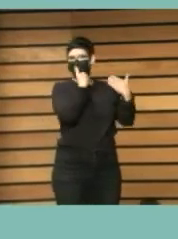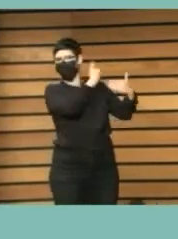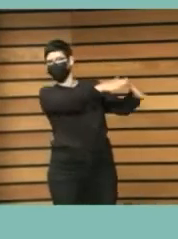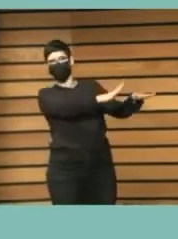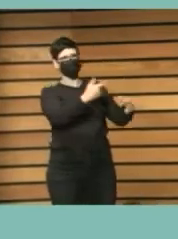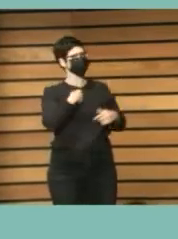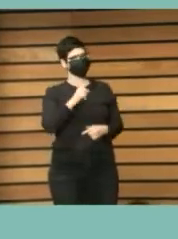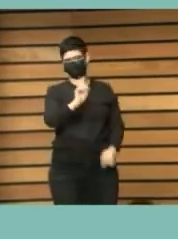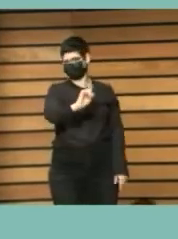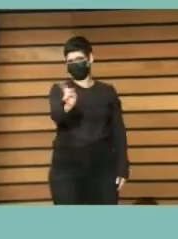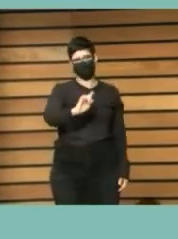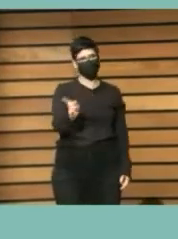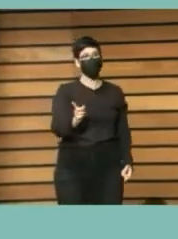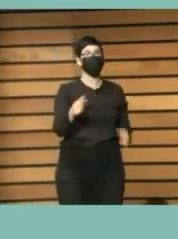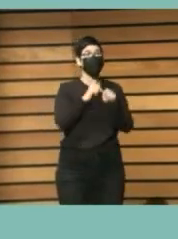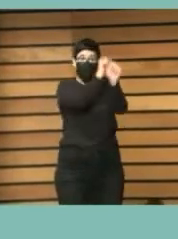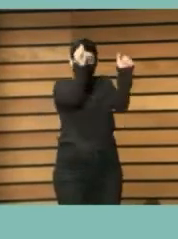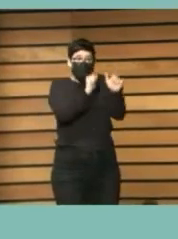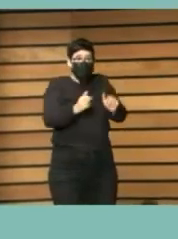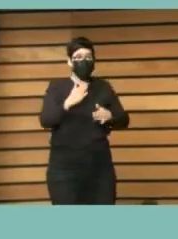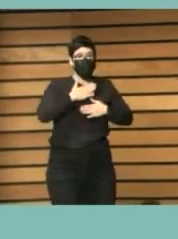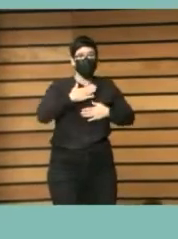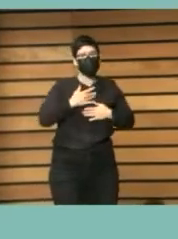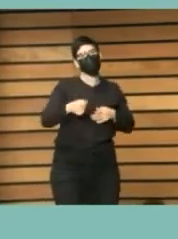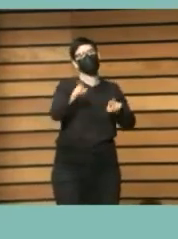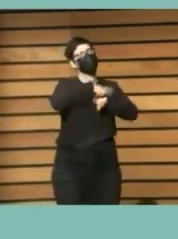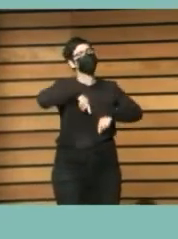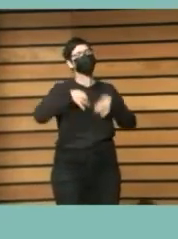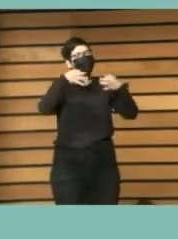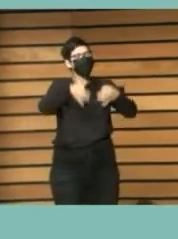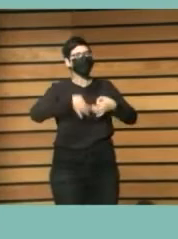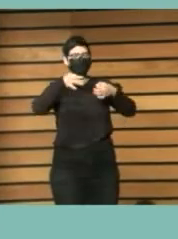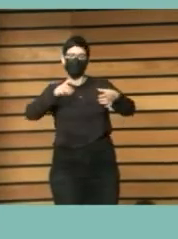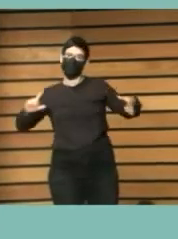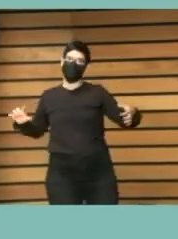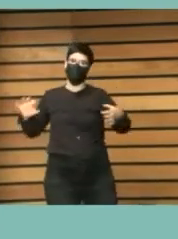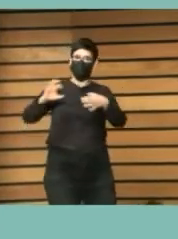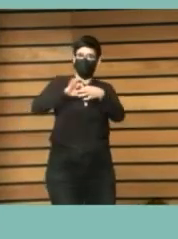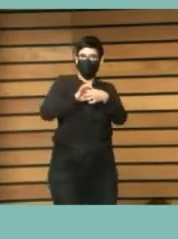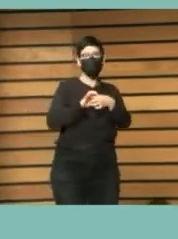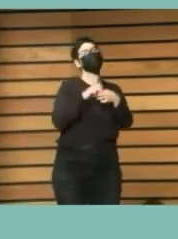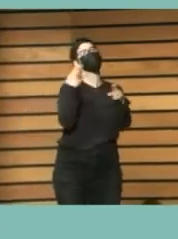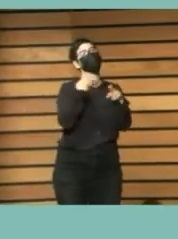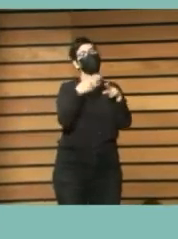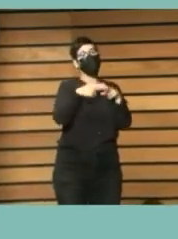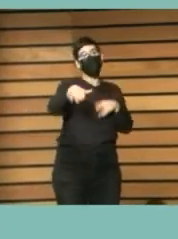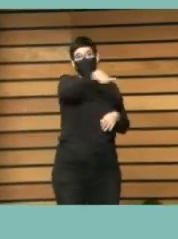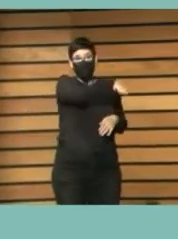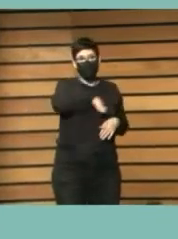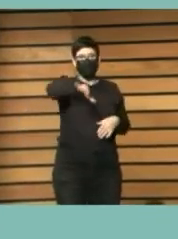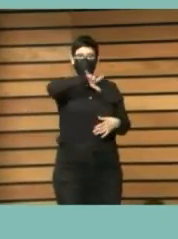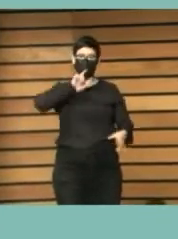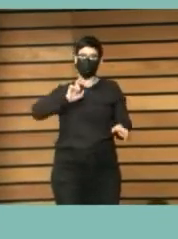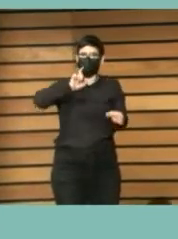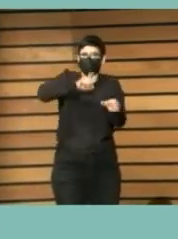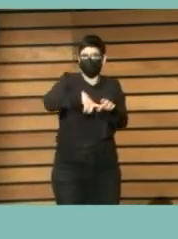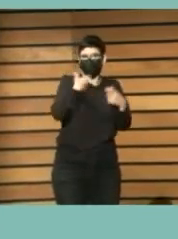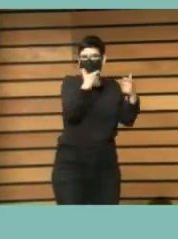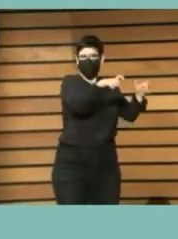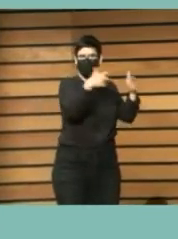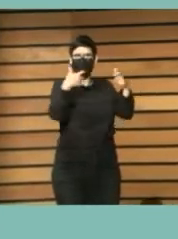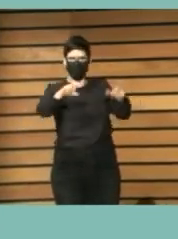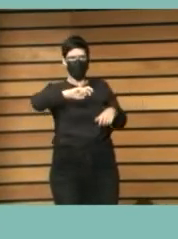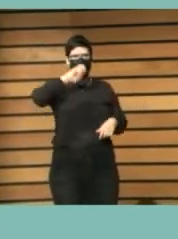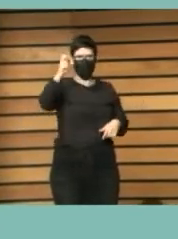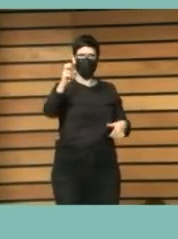entonces el modelo de la biblioteca de Arucas ha sido siempre estar presente en las políticas municipales de otros departamentos inclusive